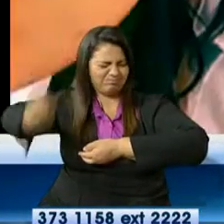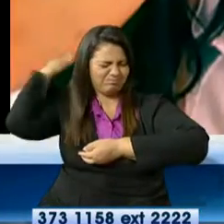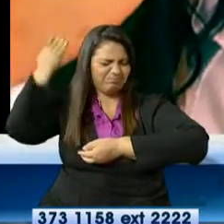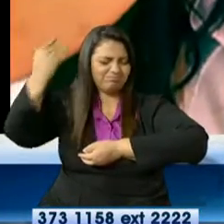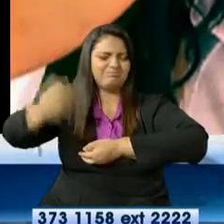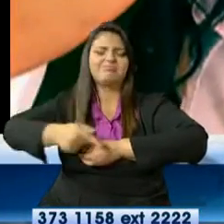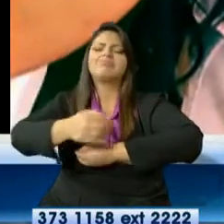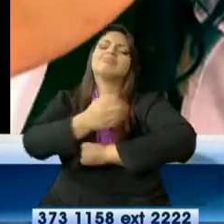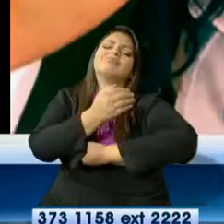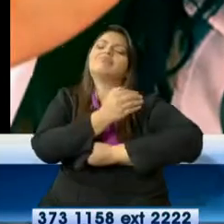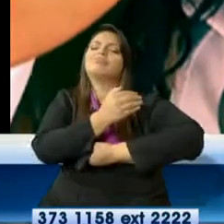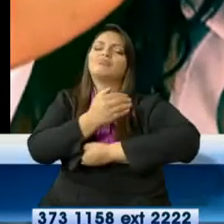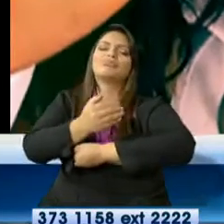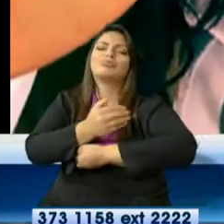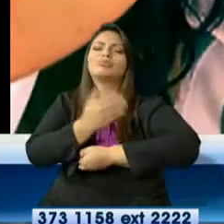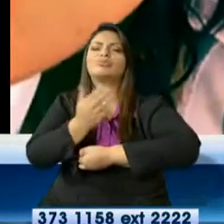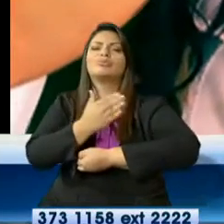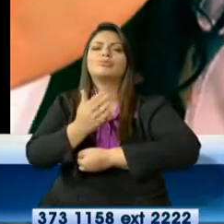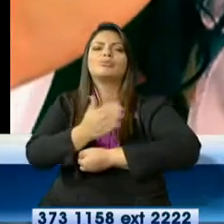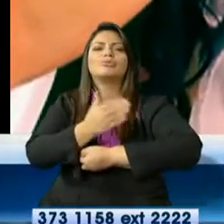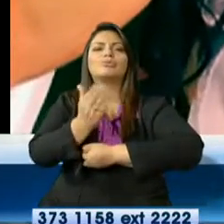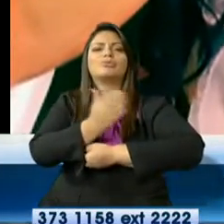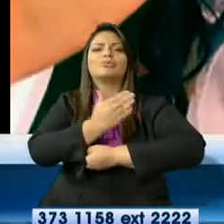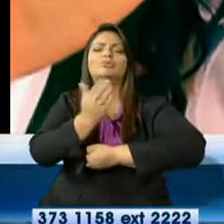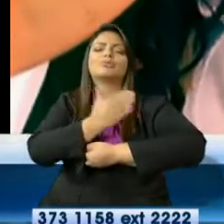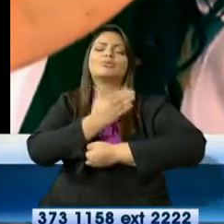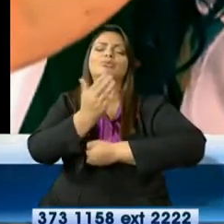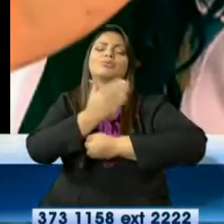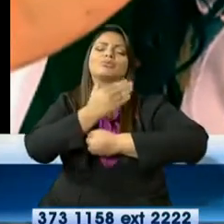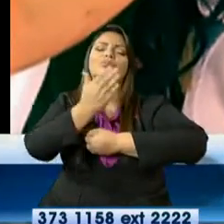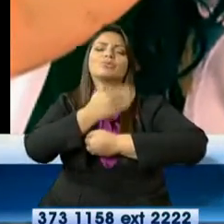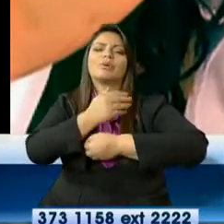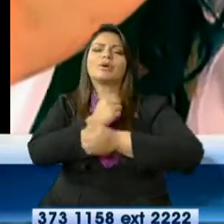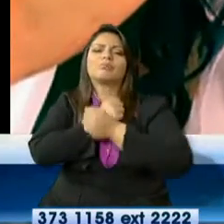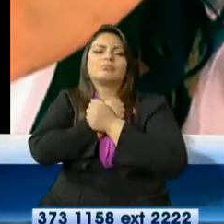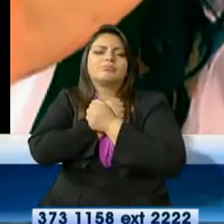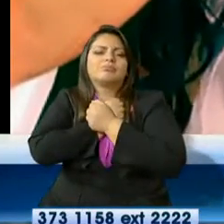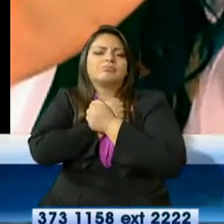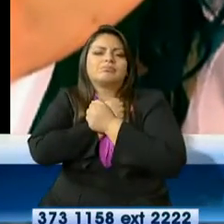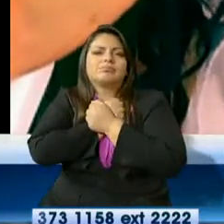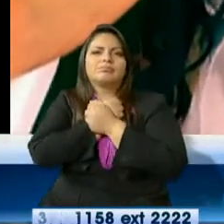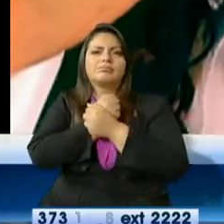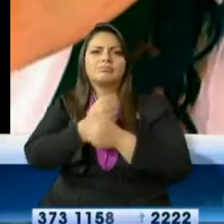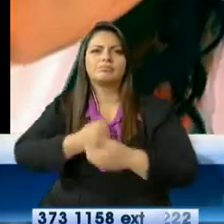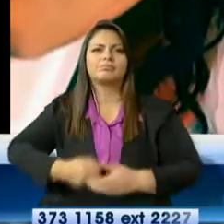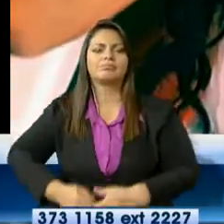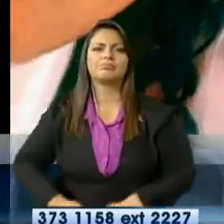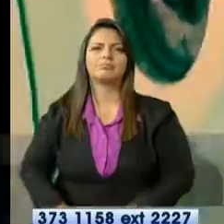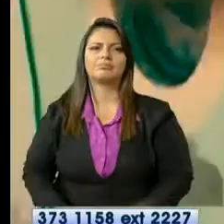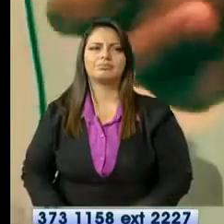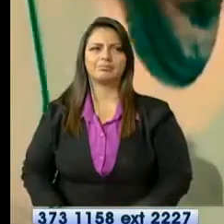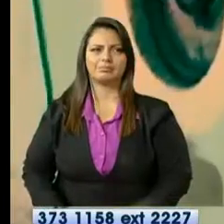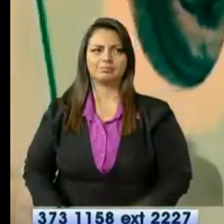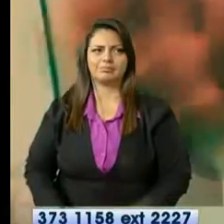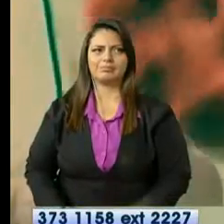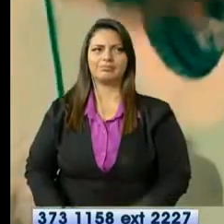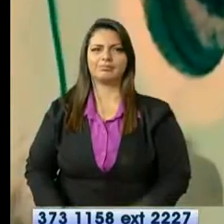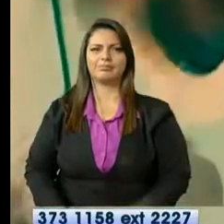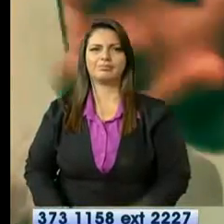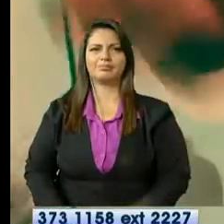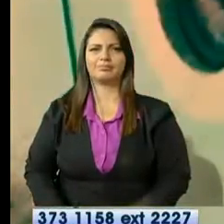consumir por el bebé y por mí, porque yo sé que eso no me lleva a nada bueno. Informó Rosalena Vázquez.